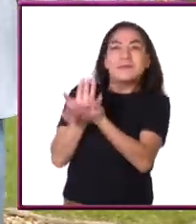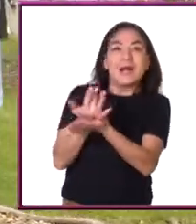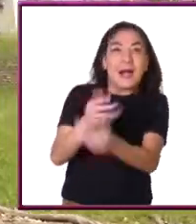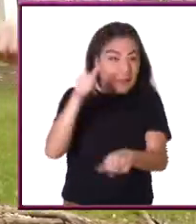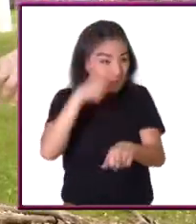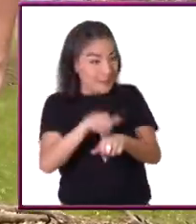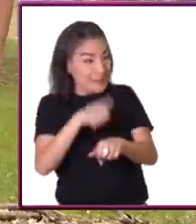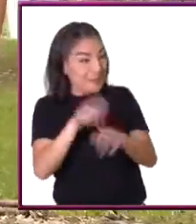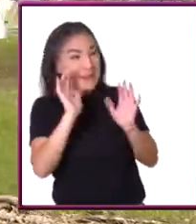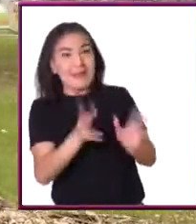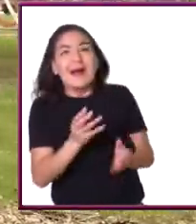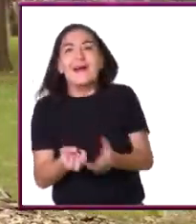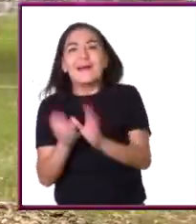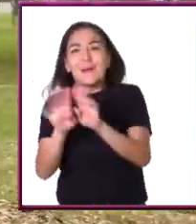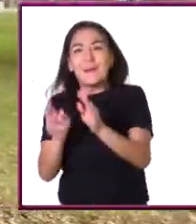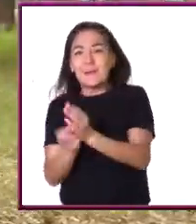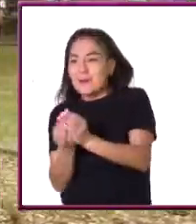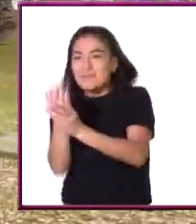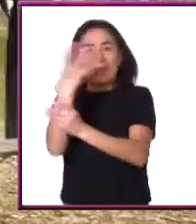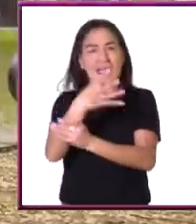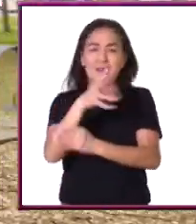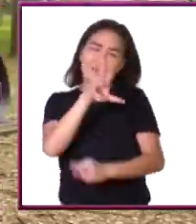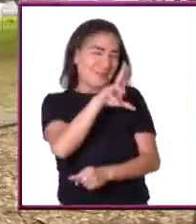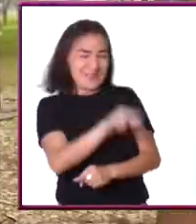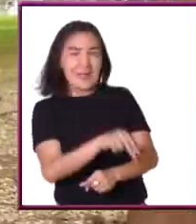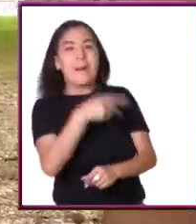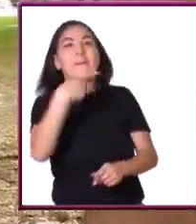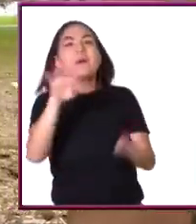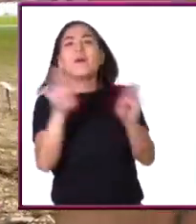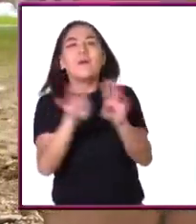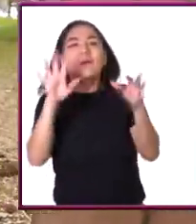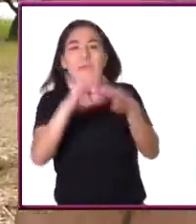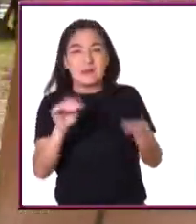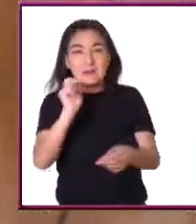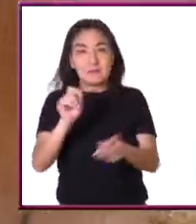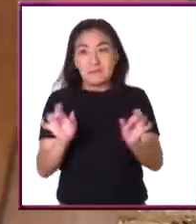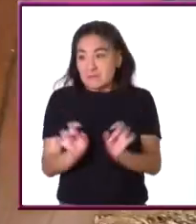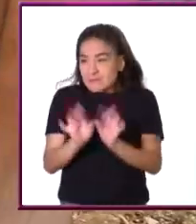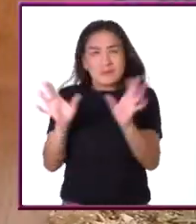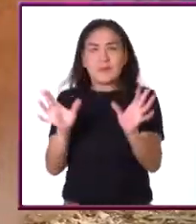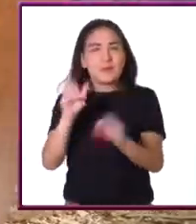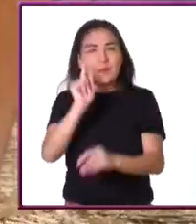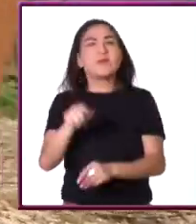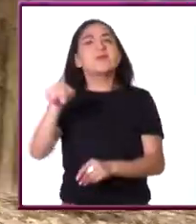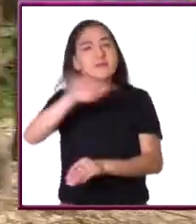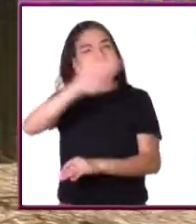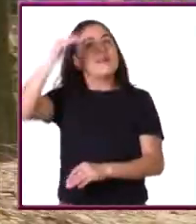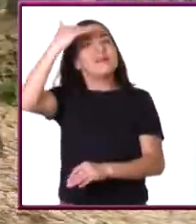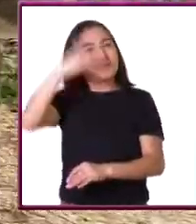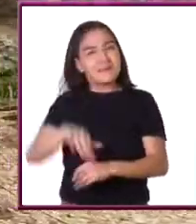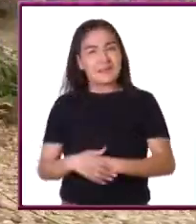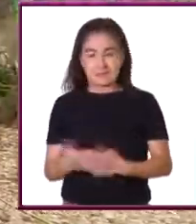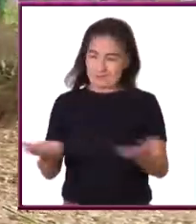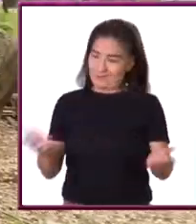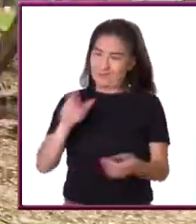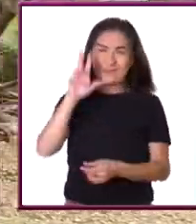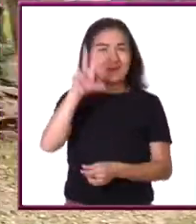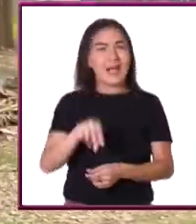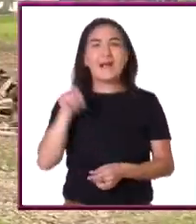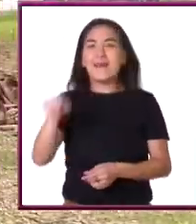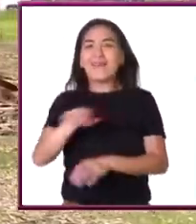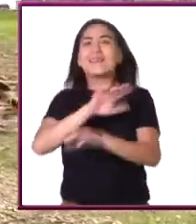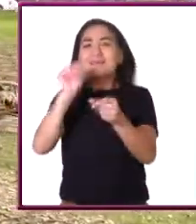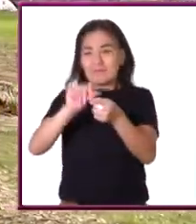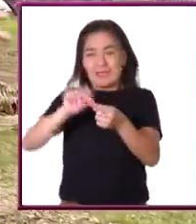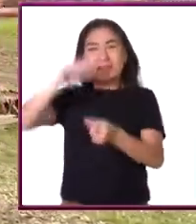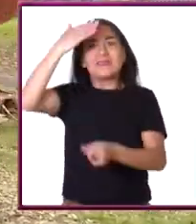salir justito en un número primo. Claro que no, pero ¿existe evidencia que demuestra que no es algo accidental? No, si va a resultar que